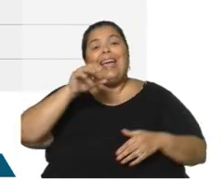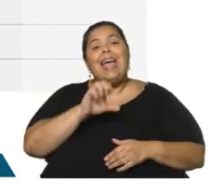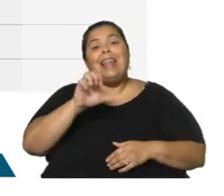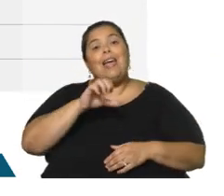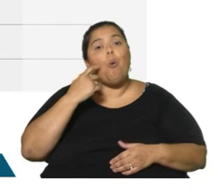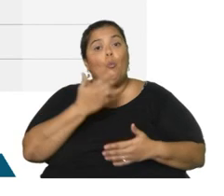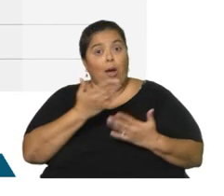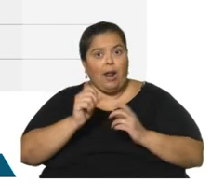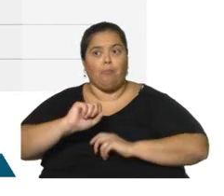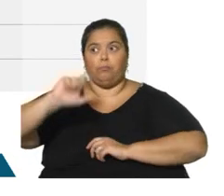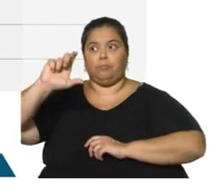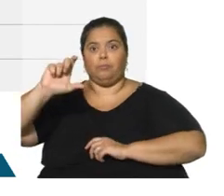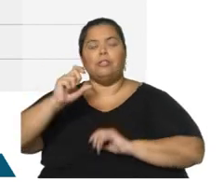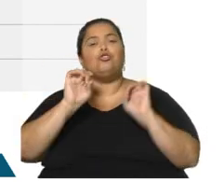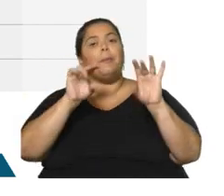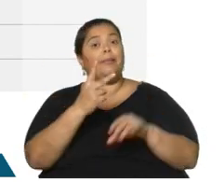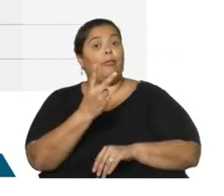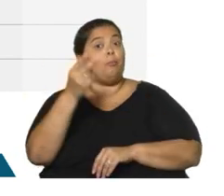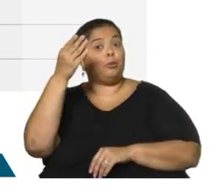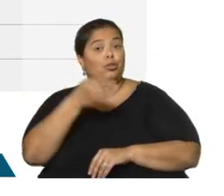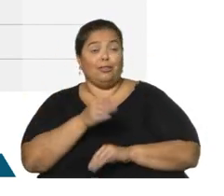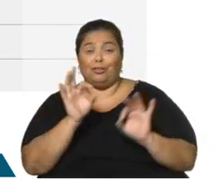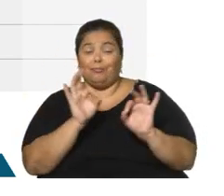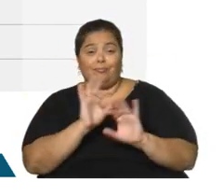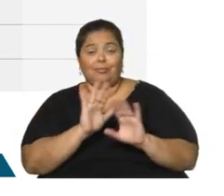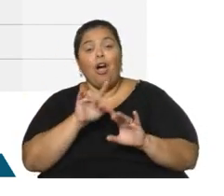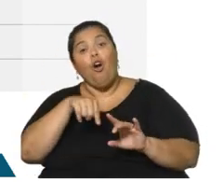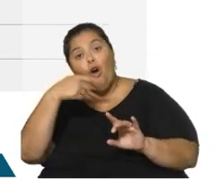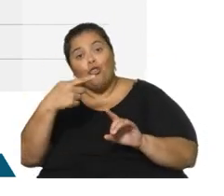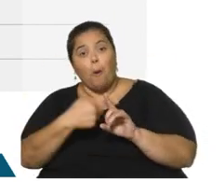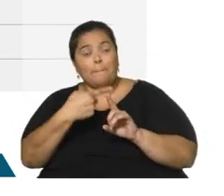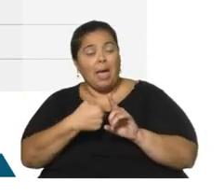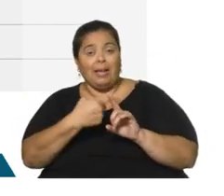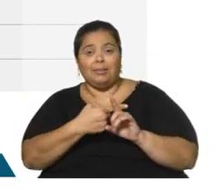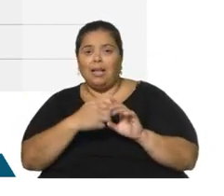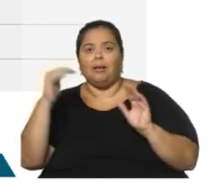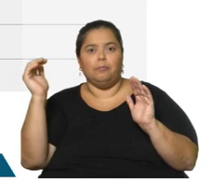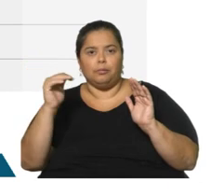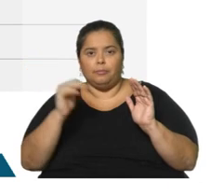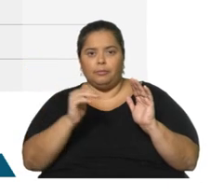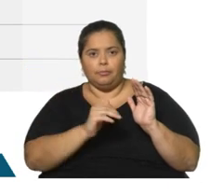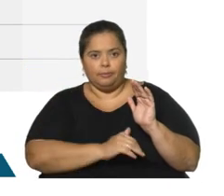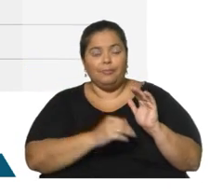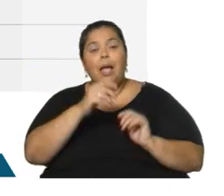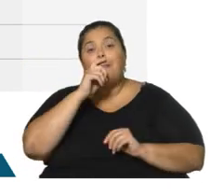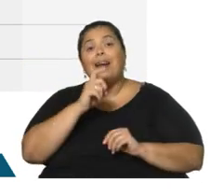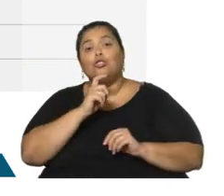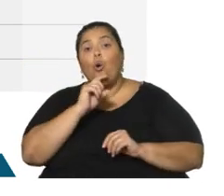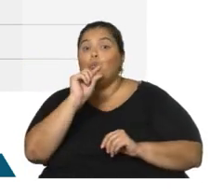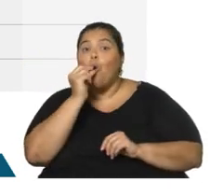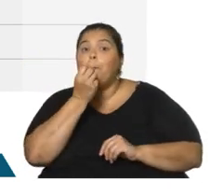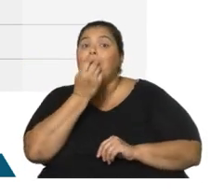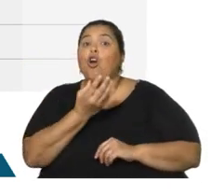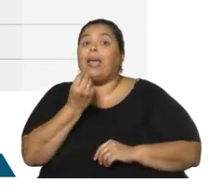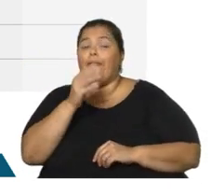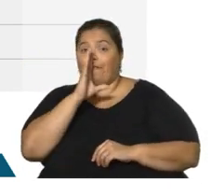crecimiento y fue tan solo 2%. El resto fueron sistemáticamente, en la comparación interanual, caídas. Marzo fue mejor que febrero un